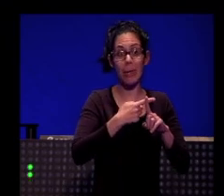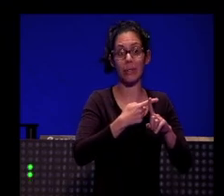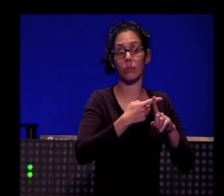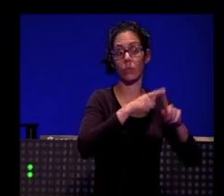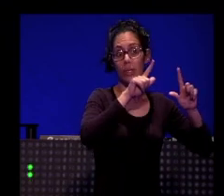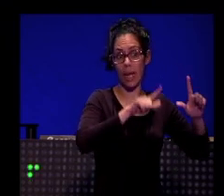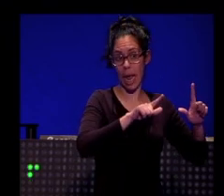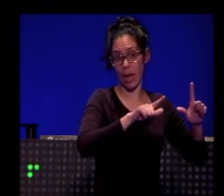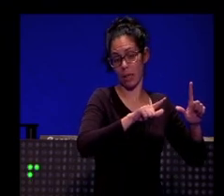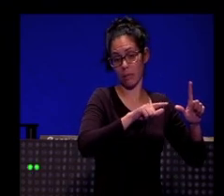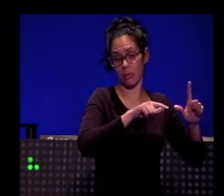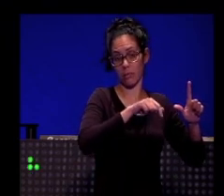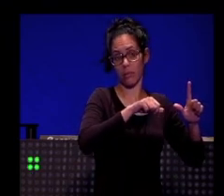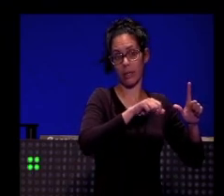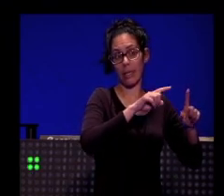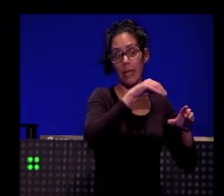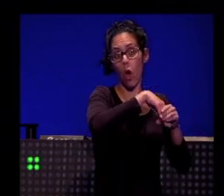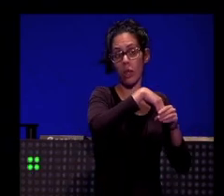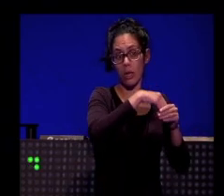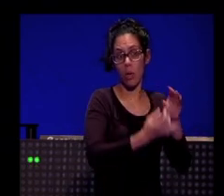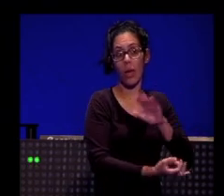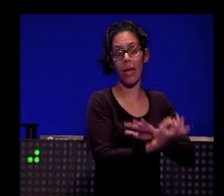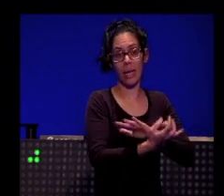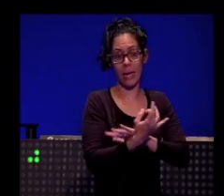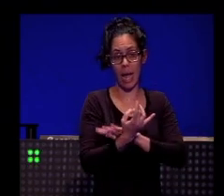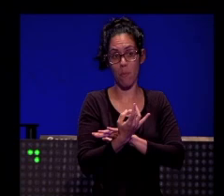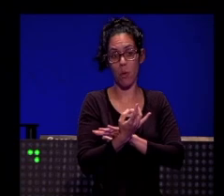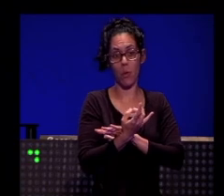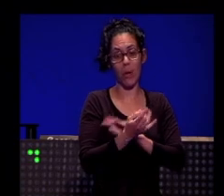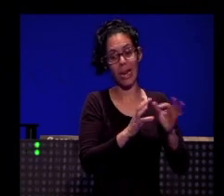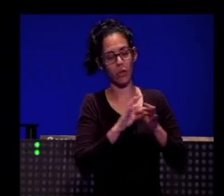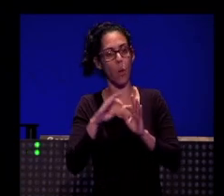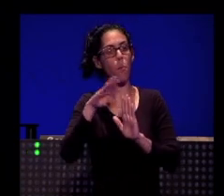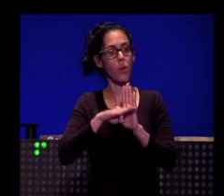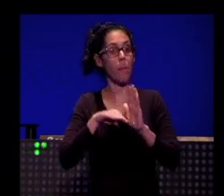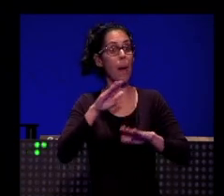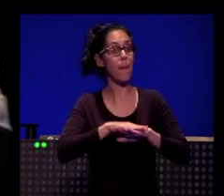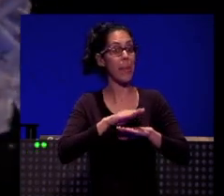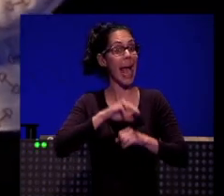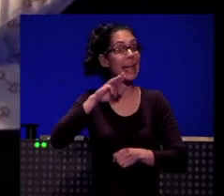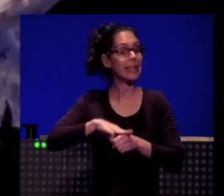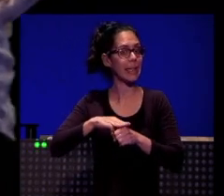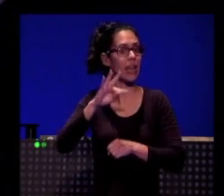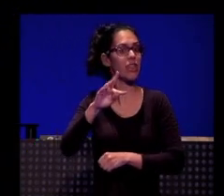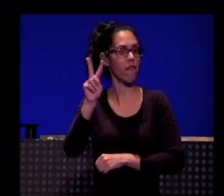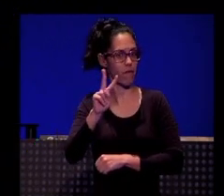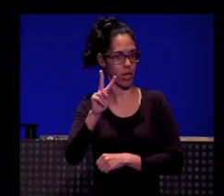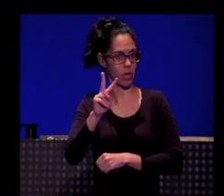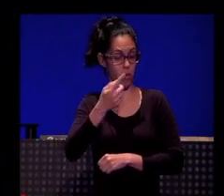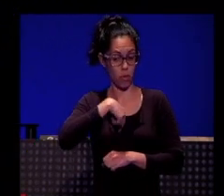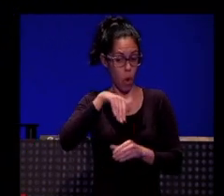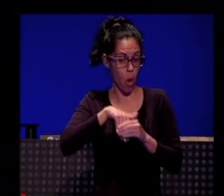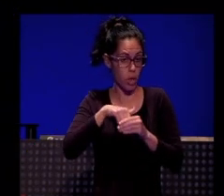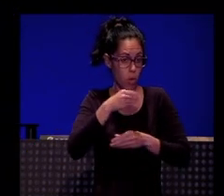contenido, y se sigue creando, del programa para Instagram TV, así que con su formato